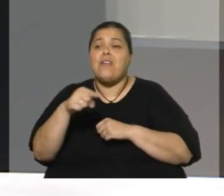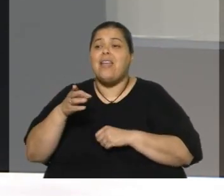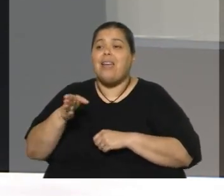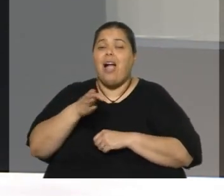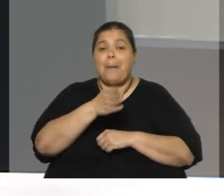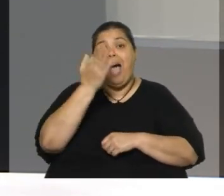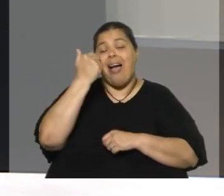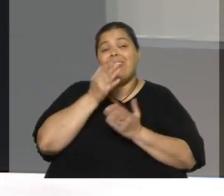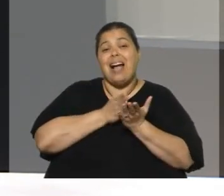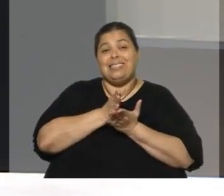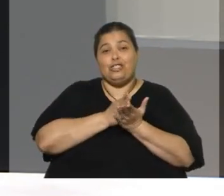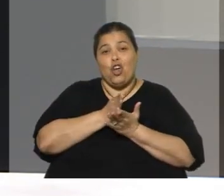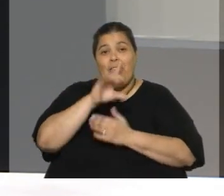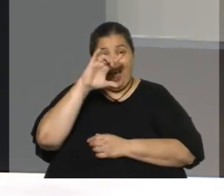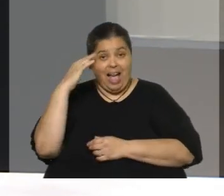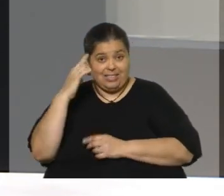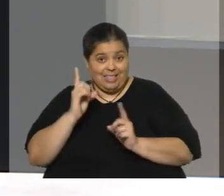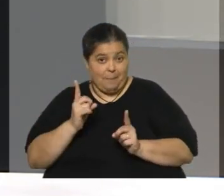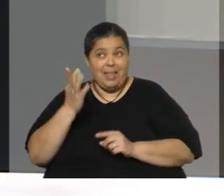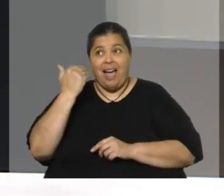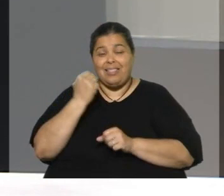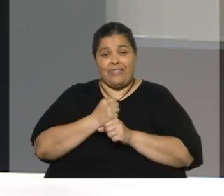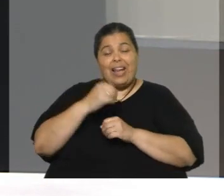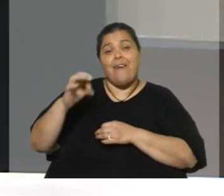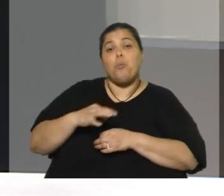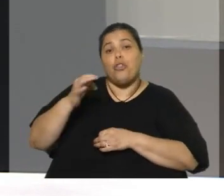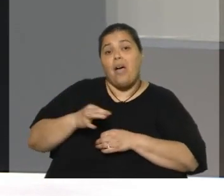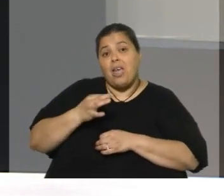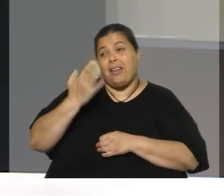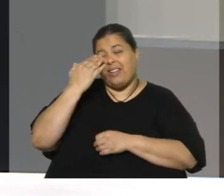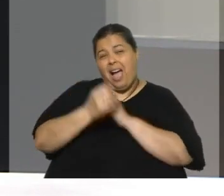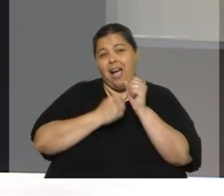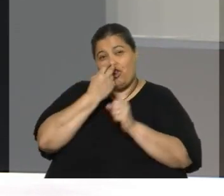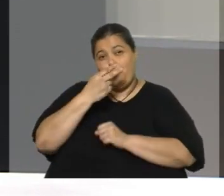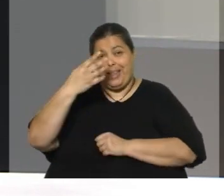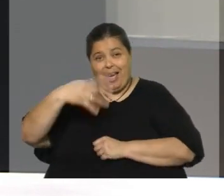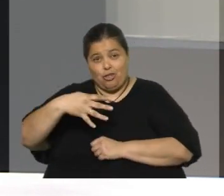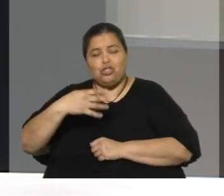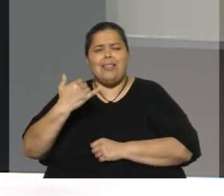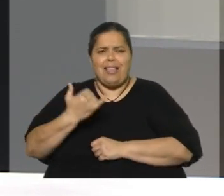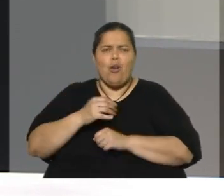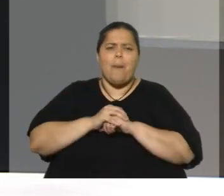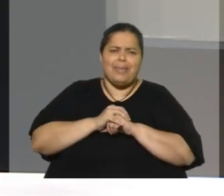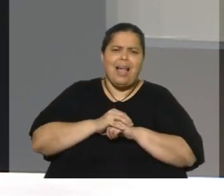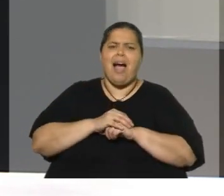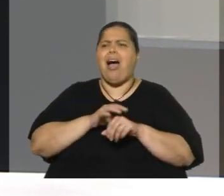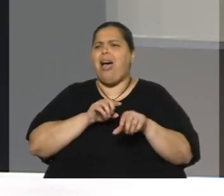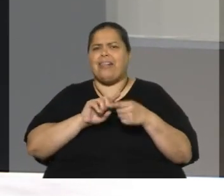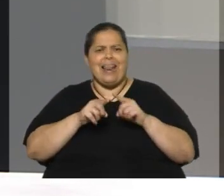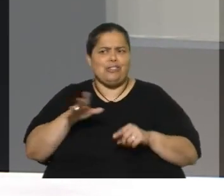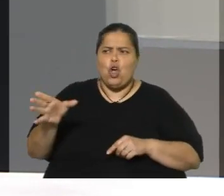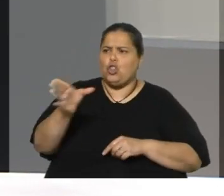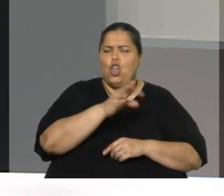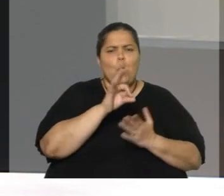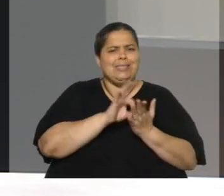Pedro Borraver y en la elección del 2014. Tengo amistad, relación directa con todo el sistema político, por lo tanto,